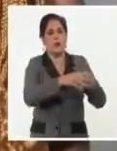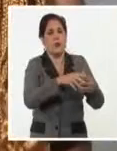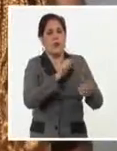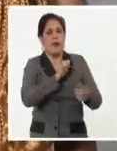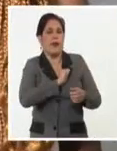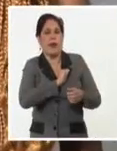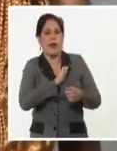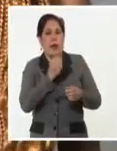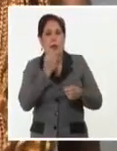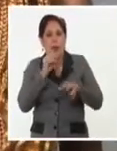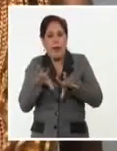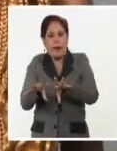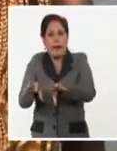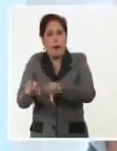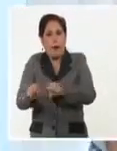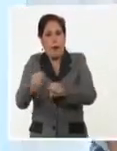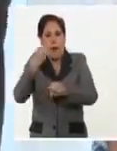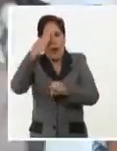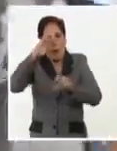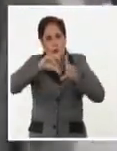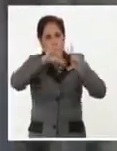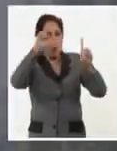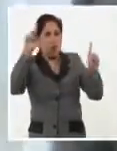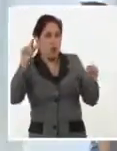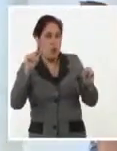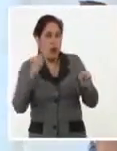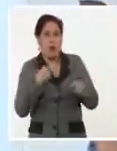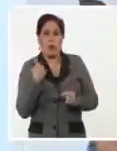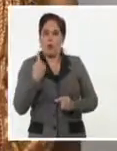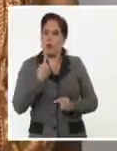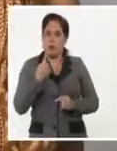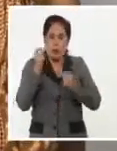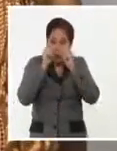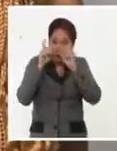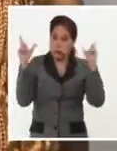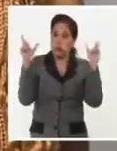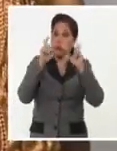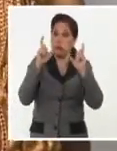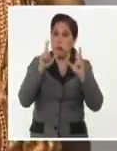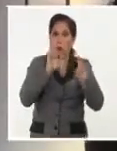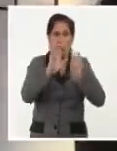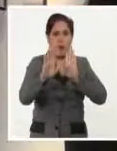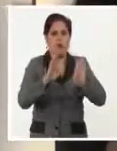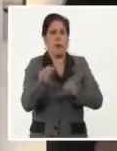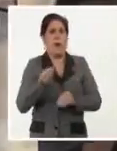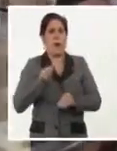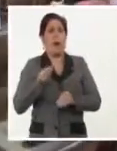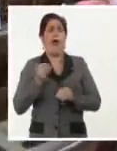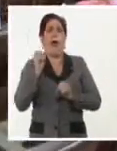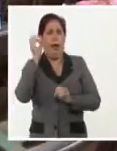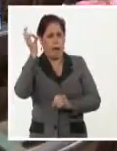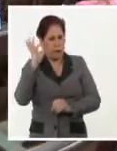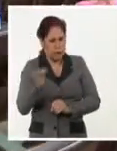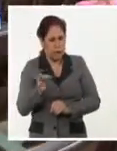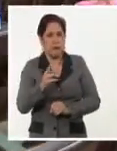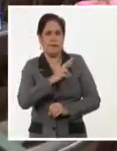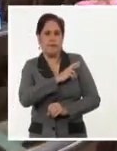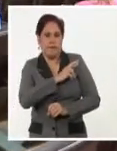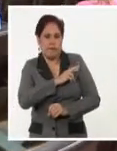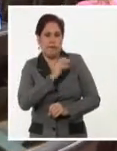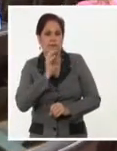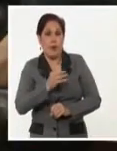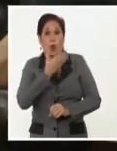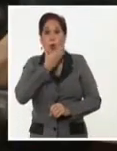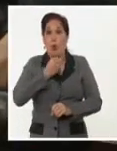invadir a Cuba, pero nunca sabía que era a este nivel. Para muchos de estos